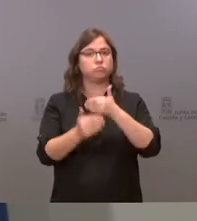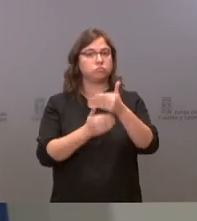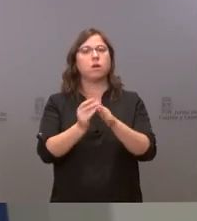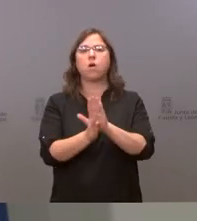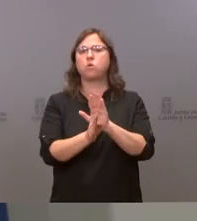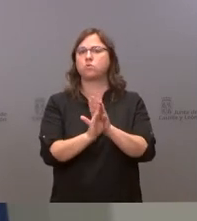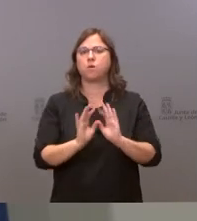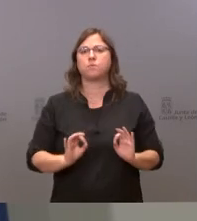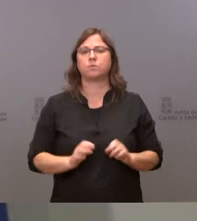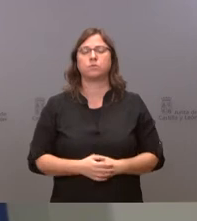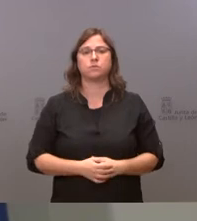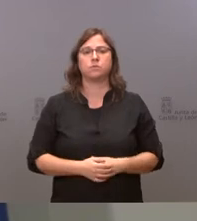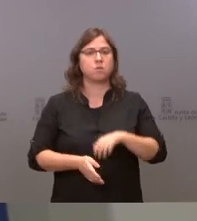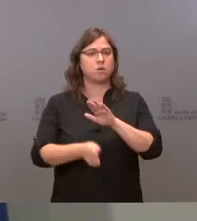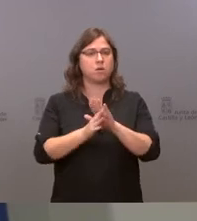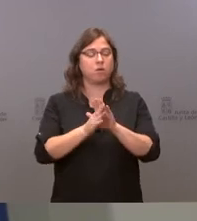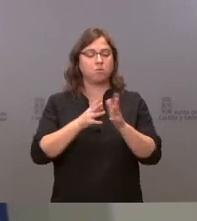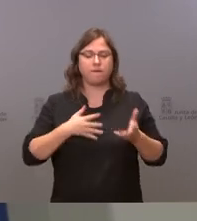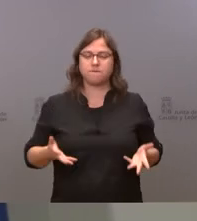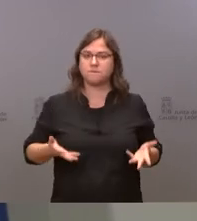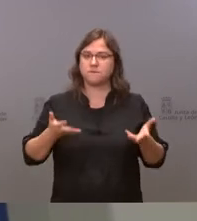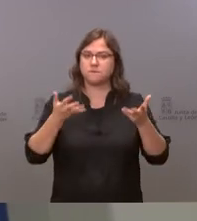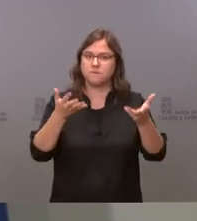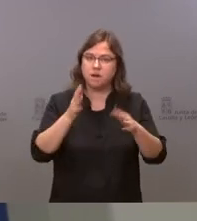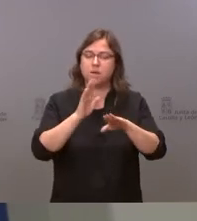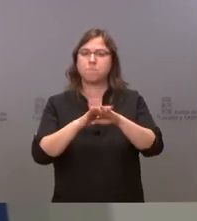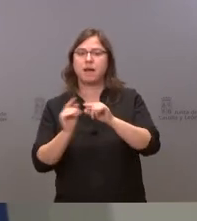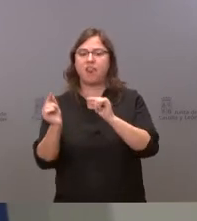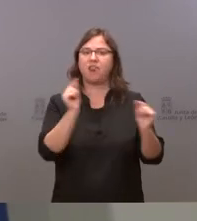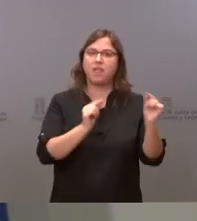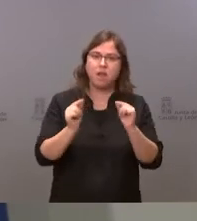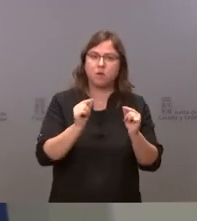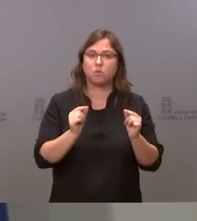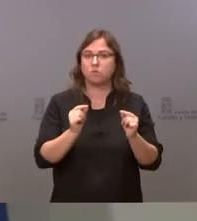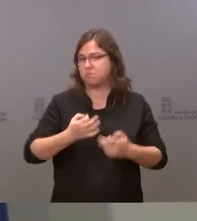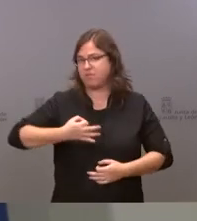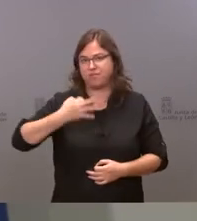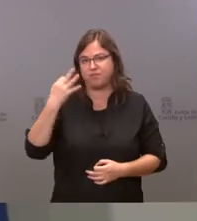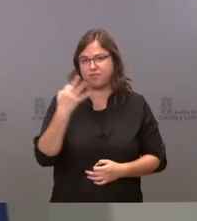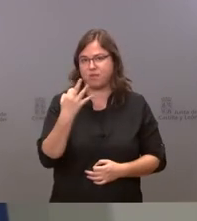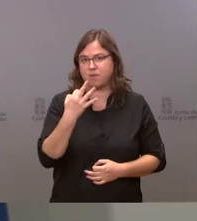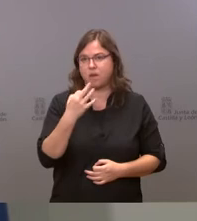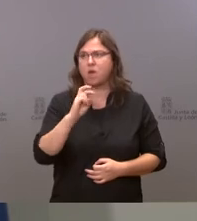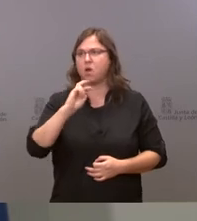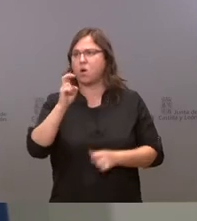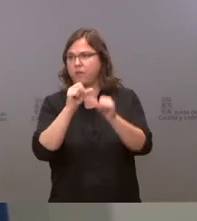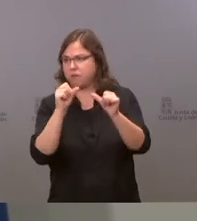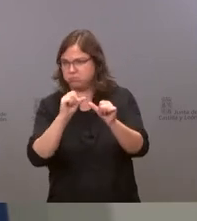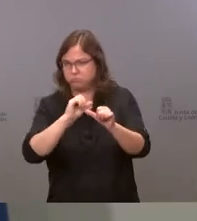con la mano tendida al diálogo como no puede ser de otra manera